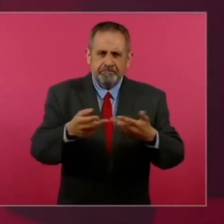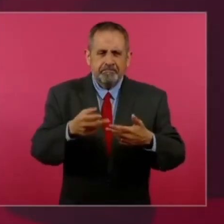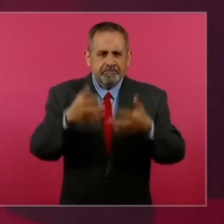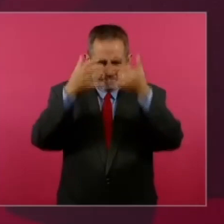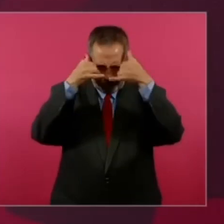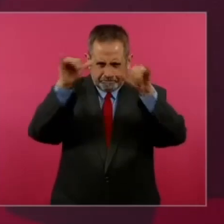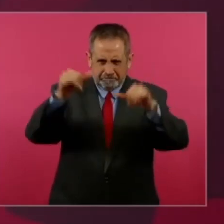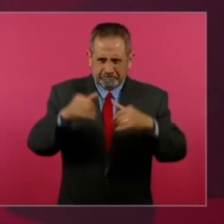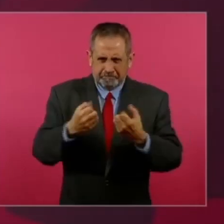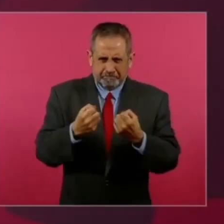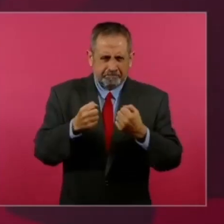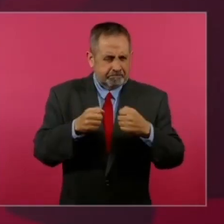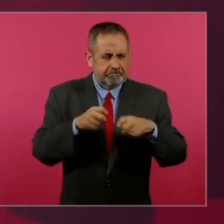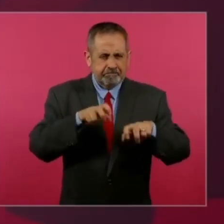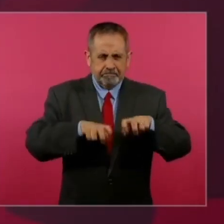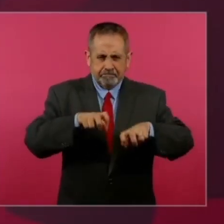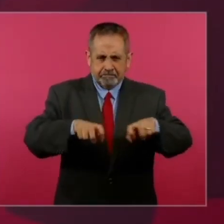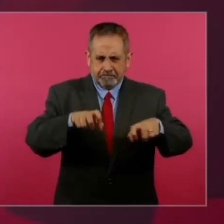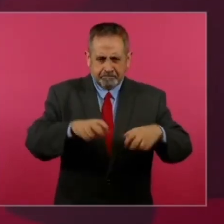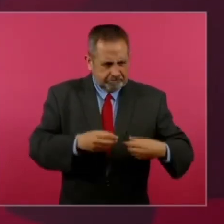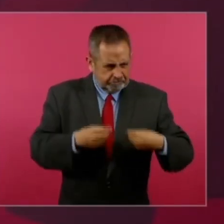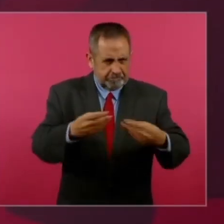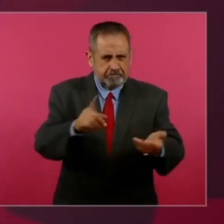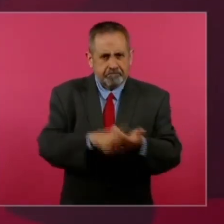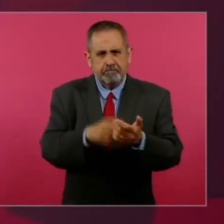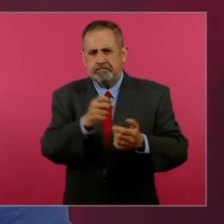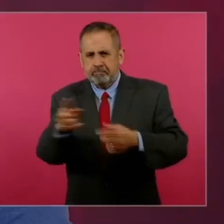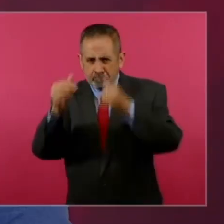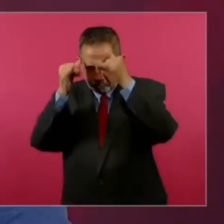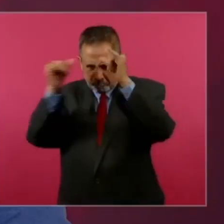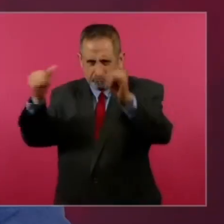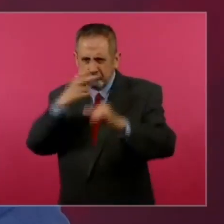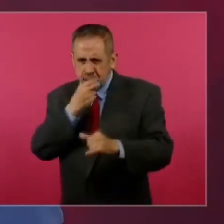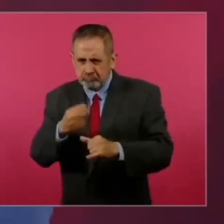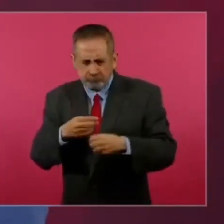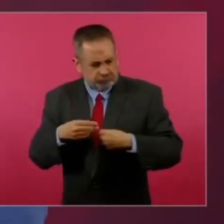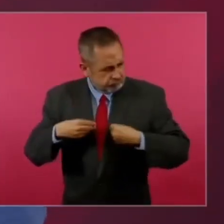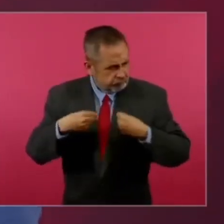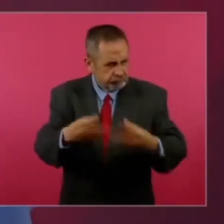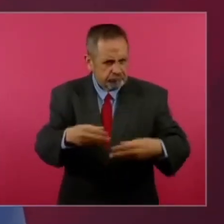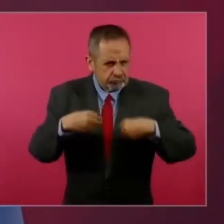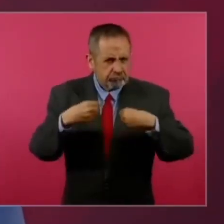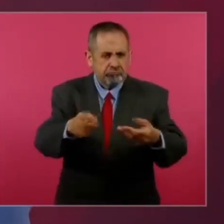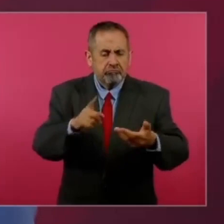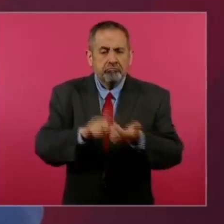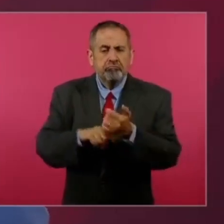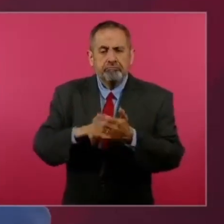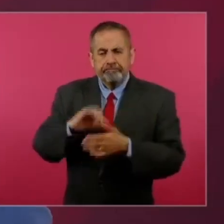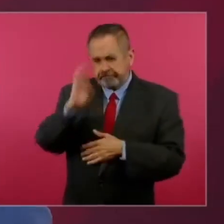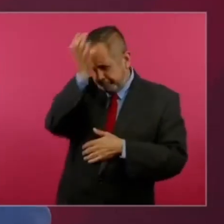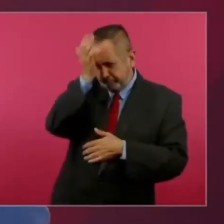vacas y algunos toros y muchos becerrichos.